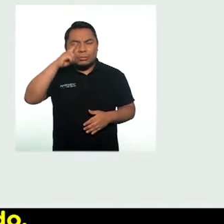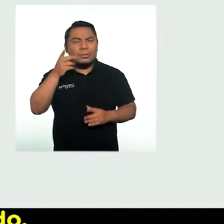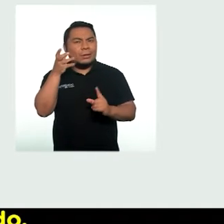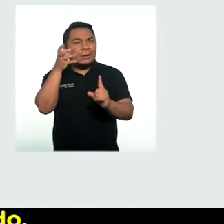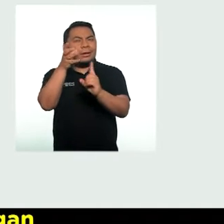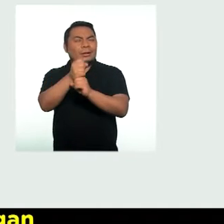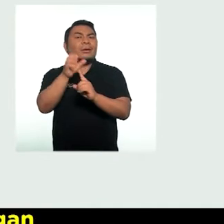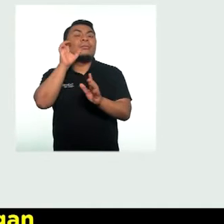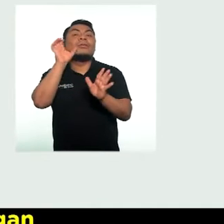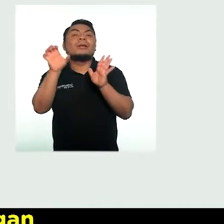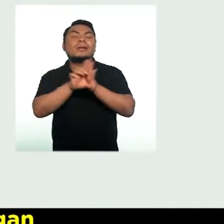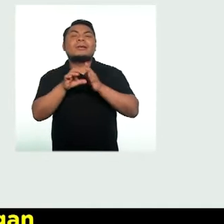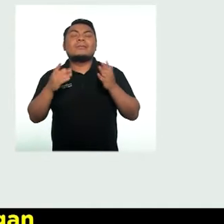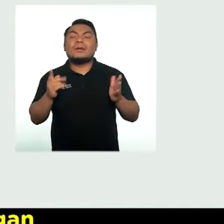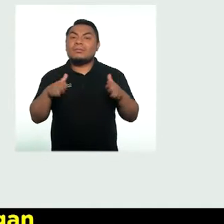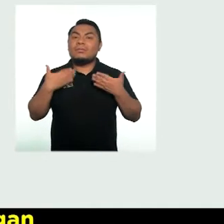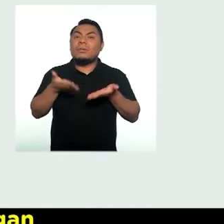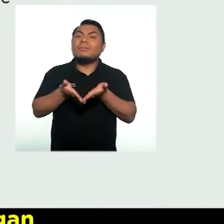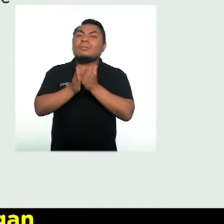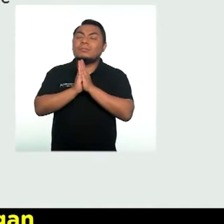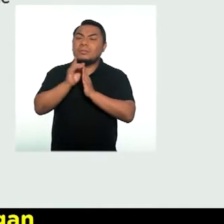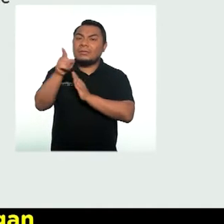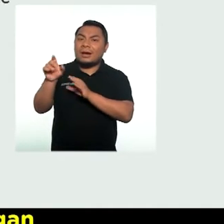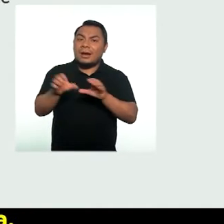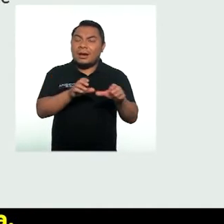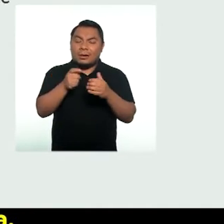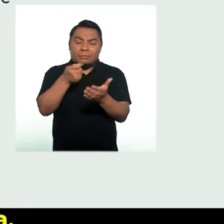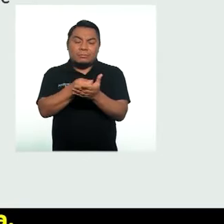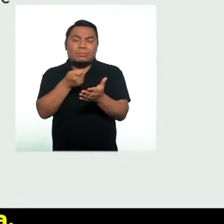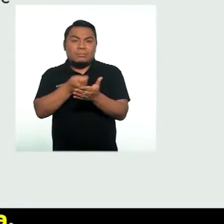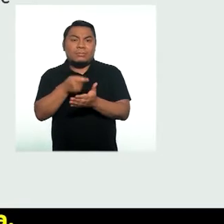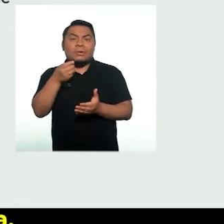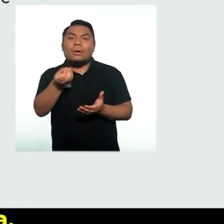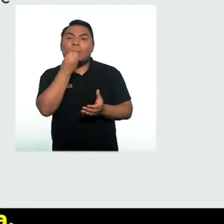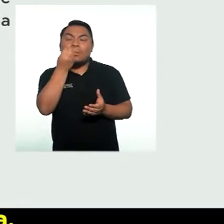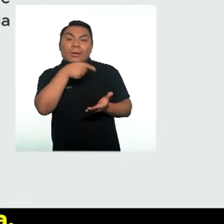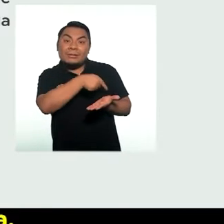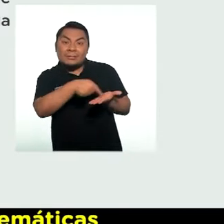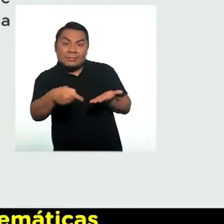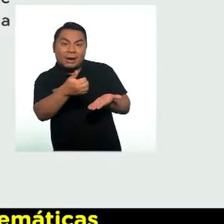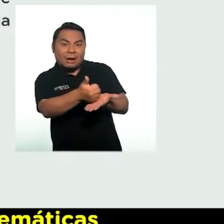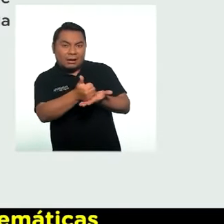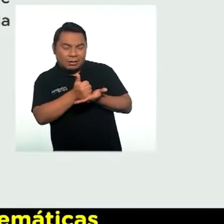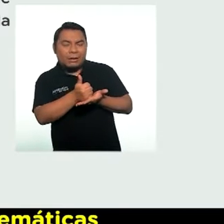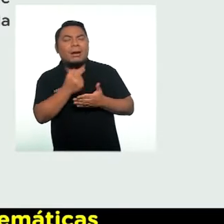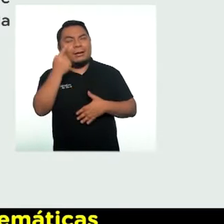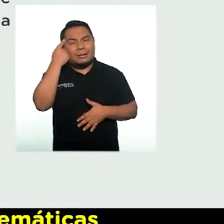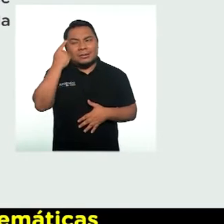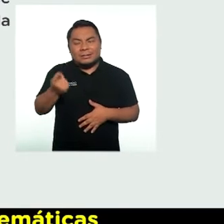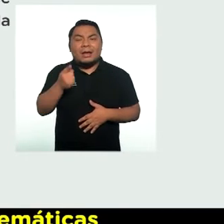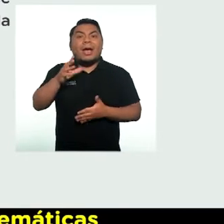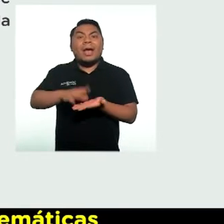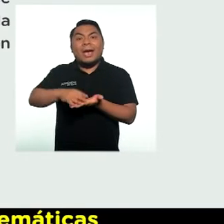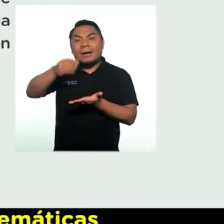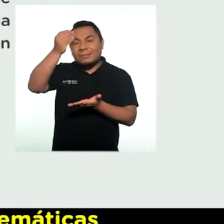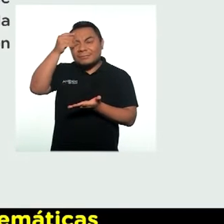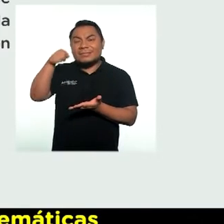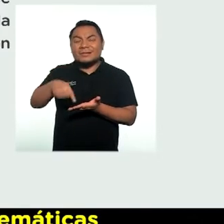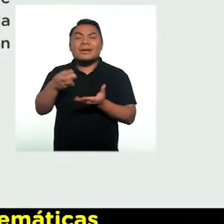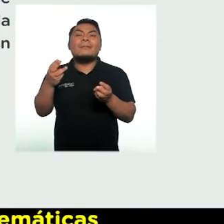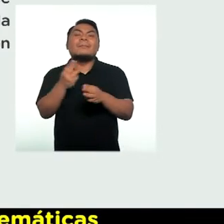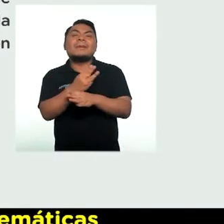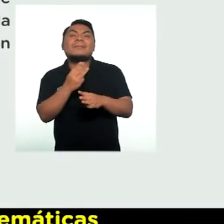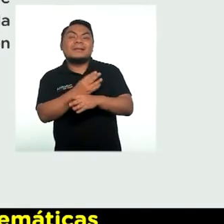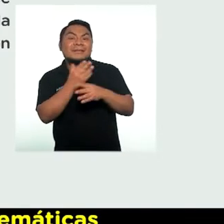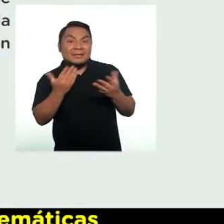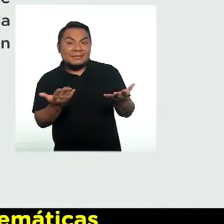van consiguiendo. Por ejemplo, podemos pedirles que hagan el presupuesto del menú de la semana. Así, aplicarán lo aprendido en el